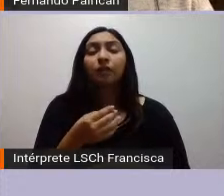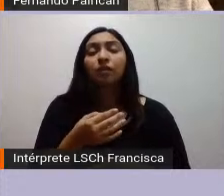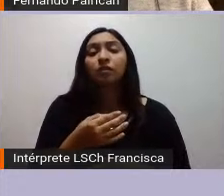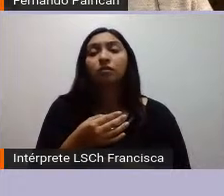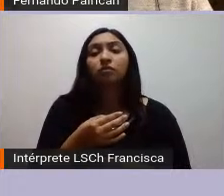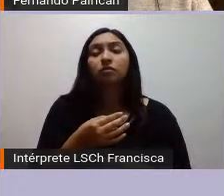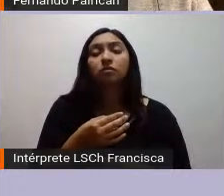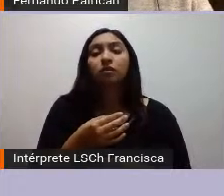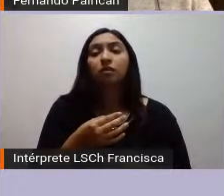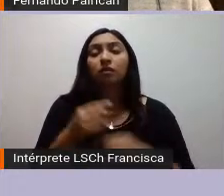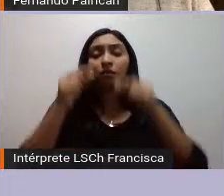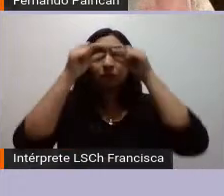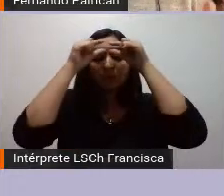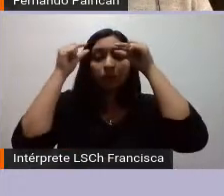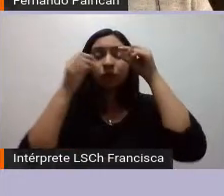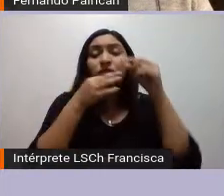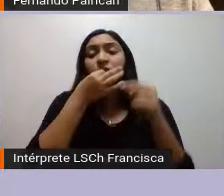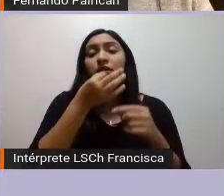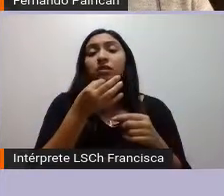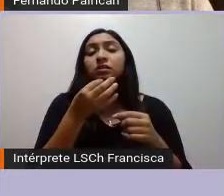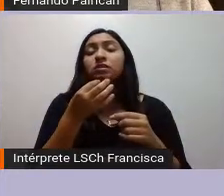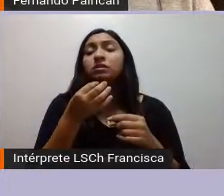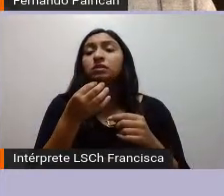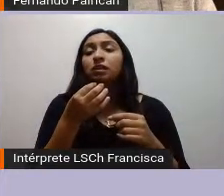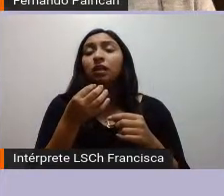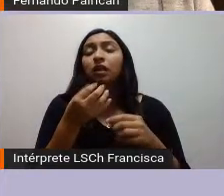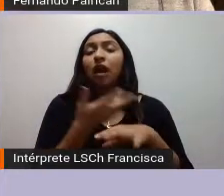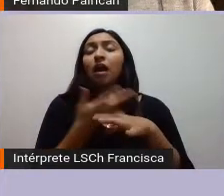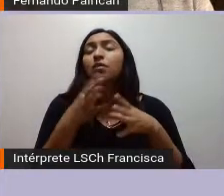manera todas las formas de vida en igualdad de condiciones